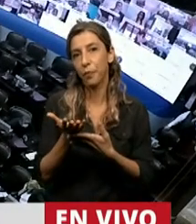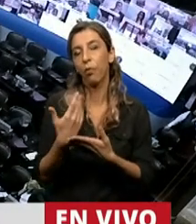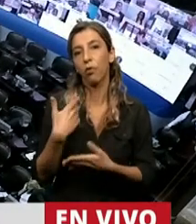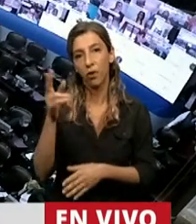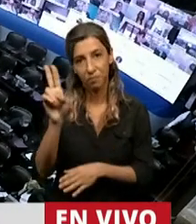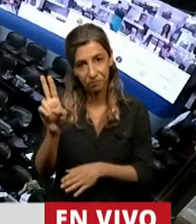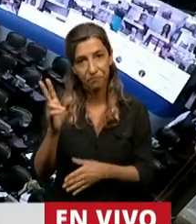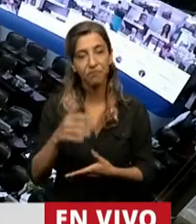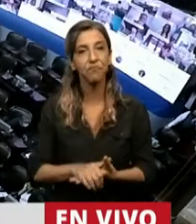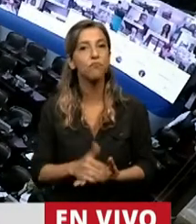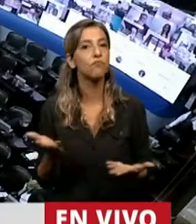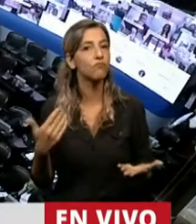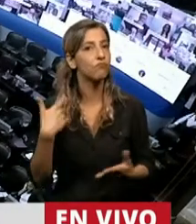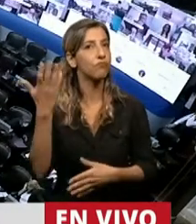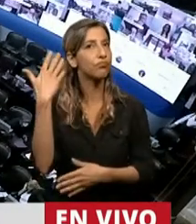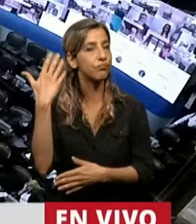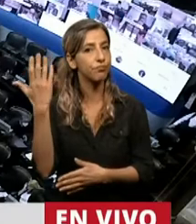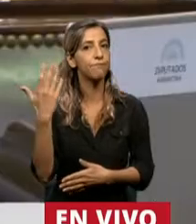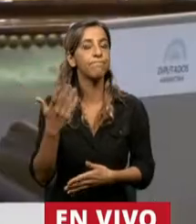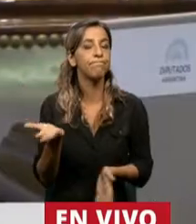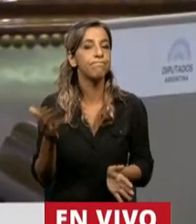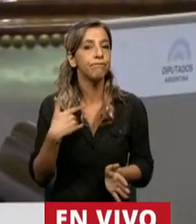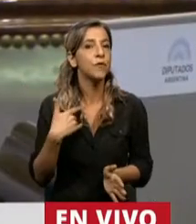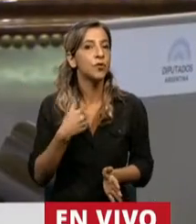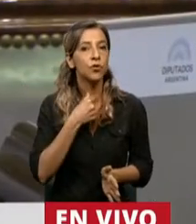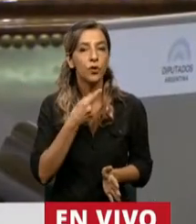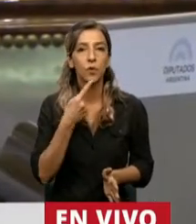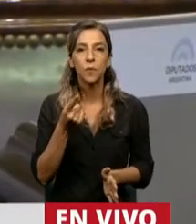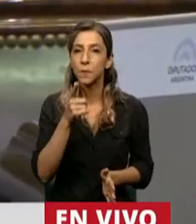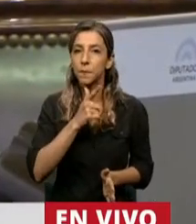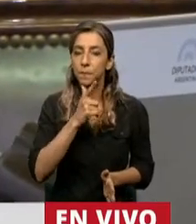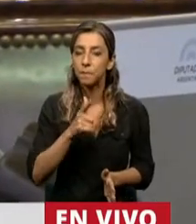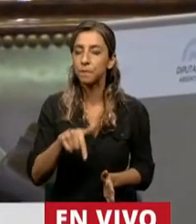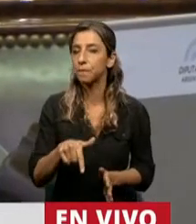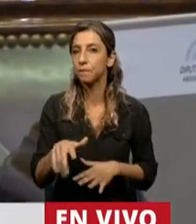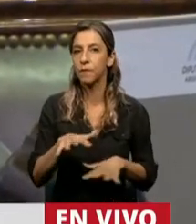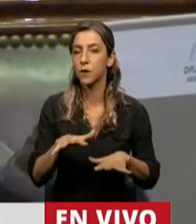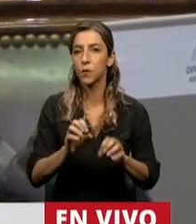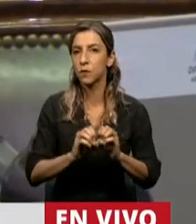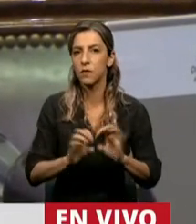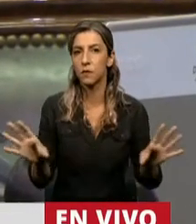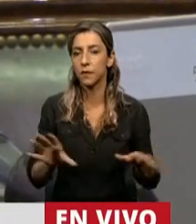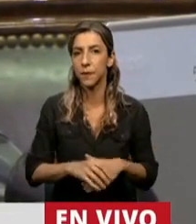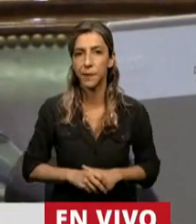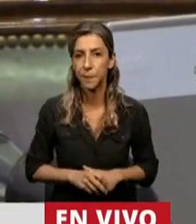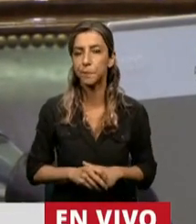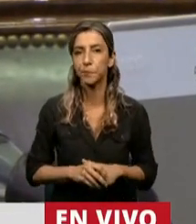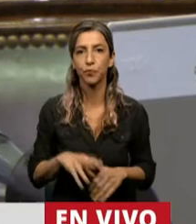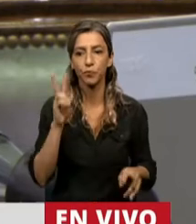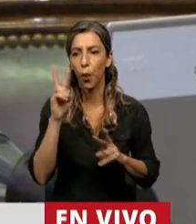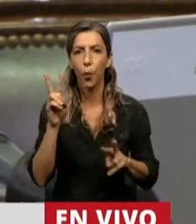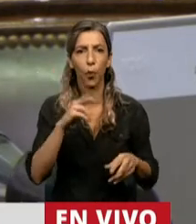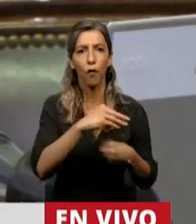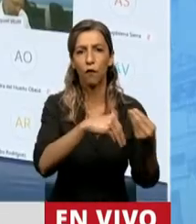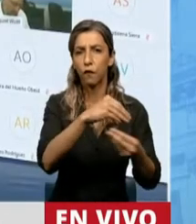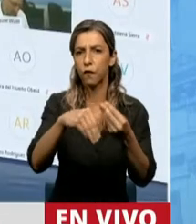creo que es muy grave la situación que están atravesando muchas familias en